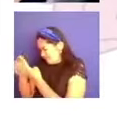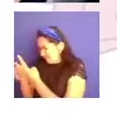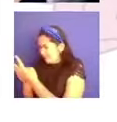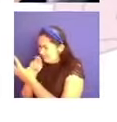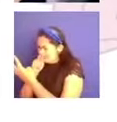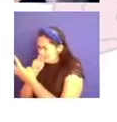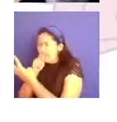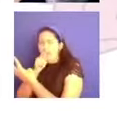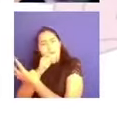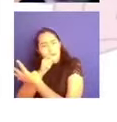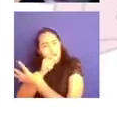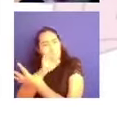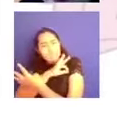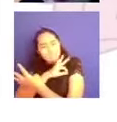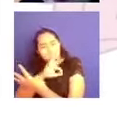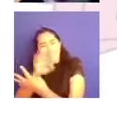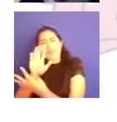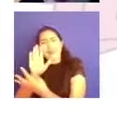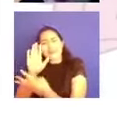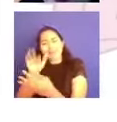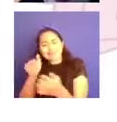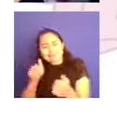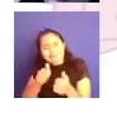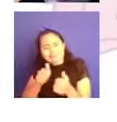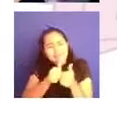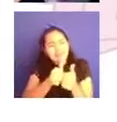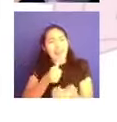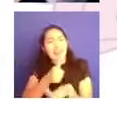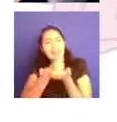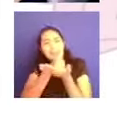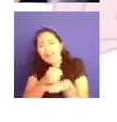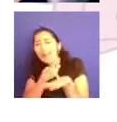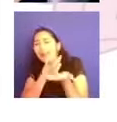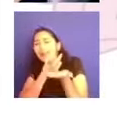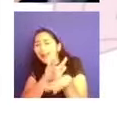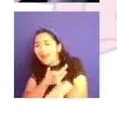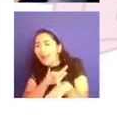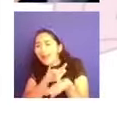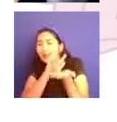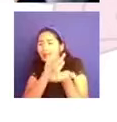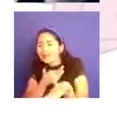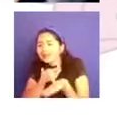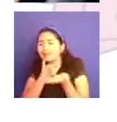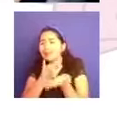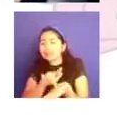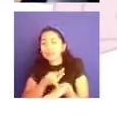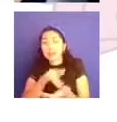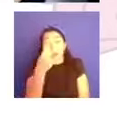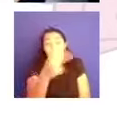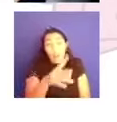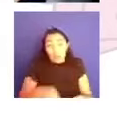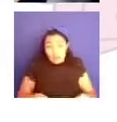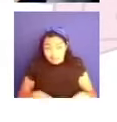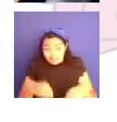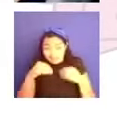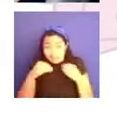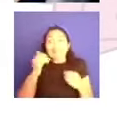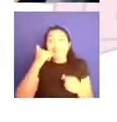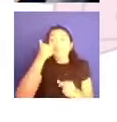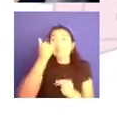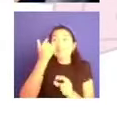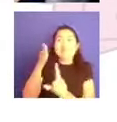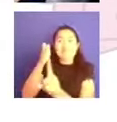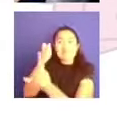acompañando a ustedes, ¿no? A la construcción de esta vida que quiero como